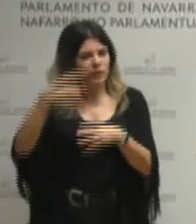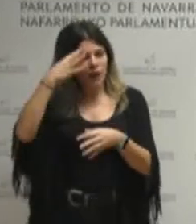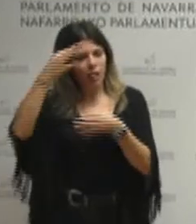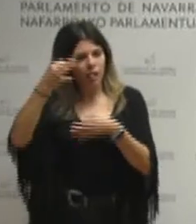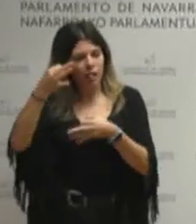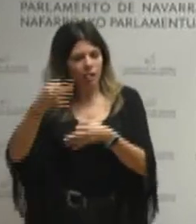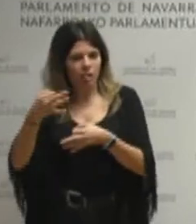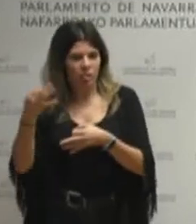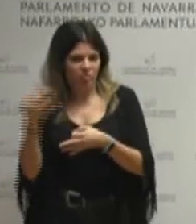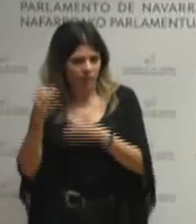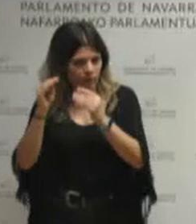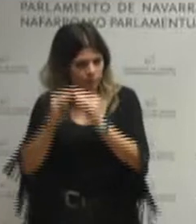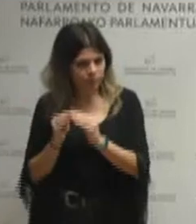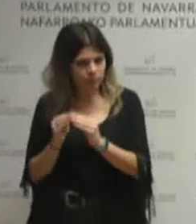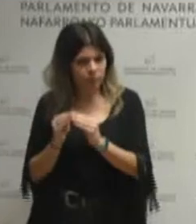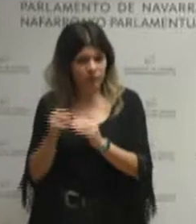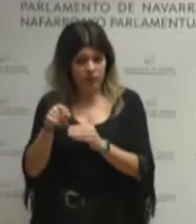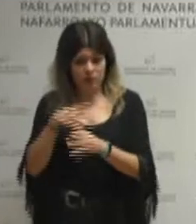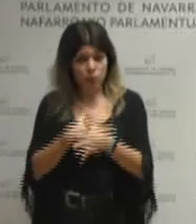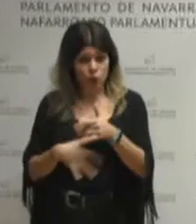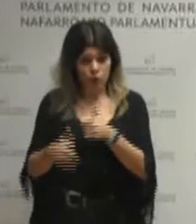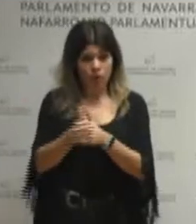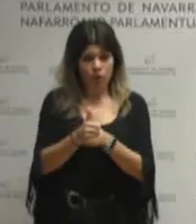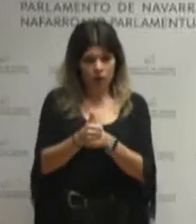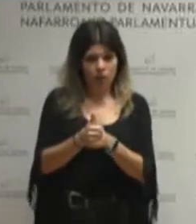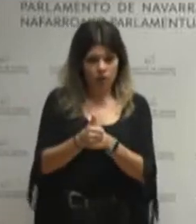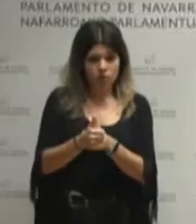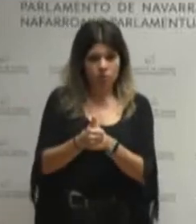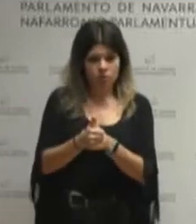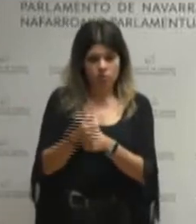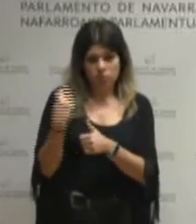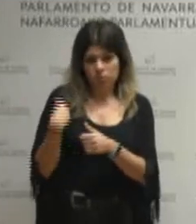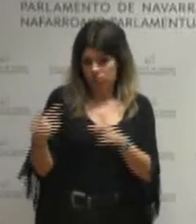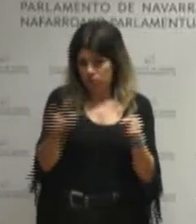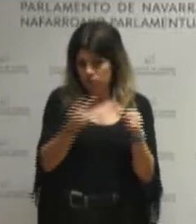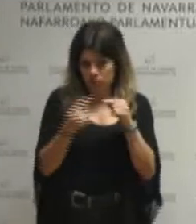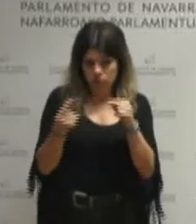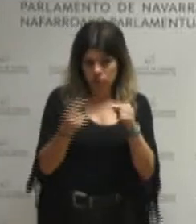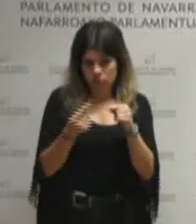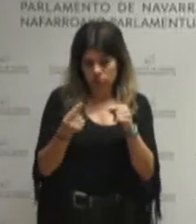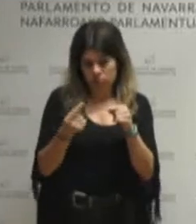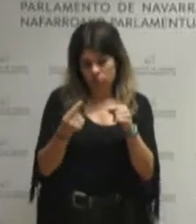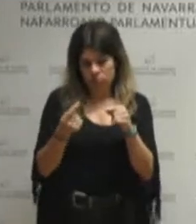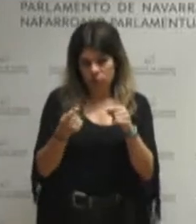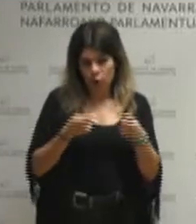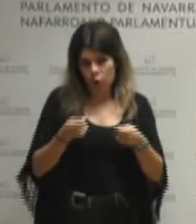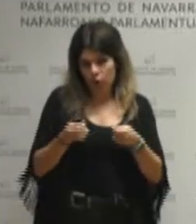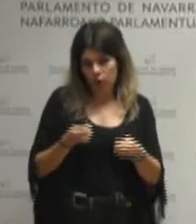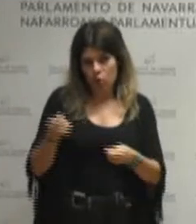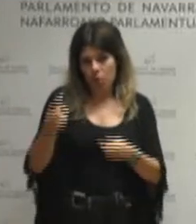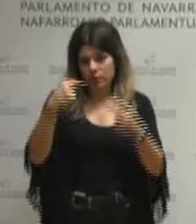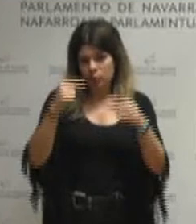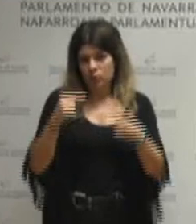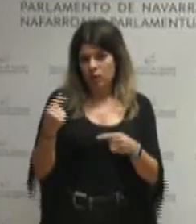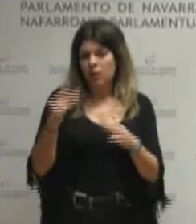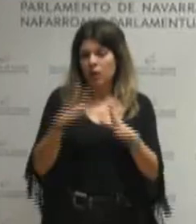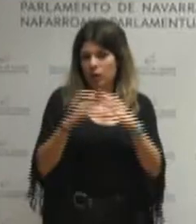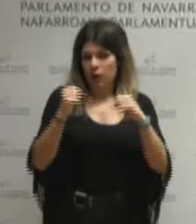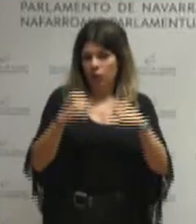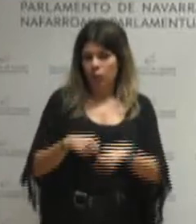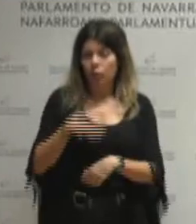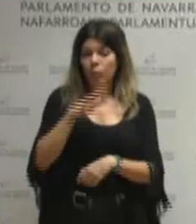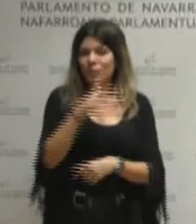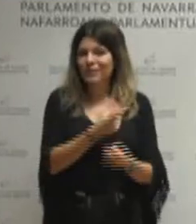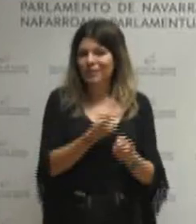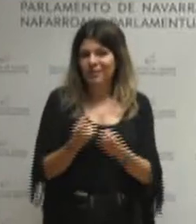una de las prioridades que también hemos tenido en esta negociación presupuestaria y en ese acuerdo que hemos alcanzado porque es necesario